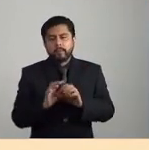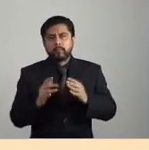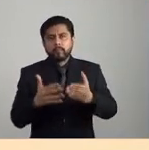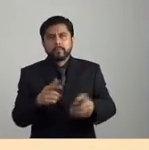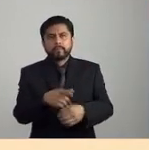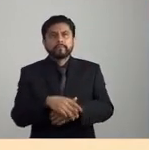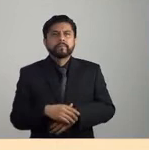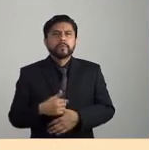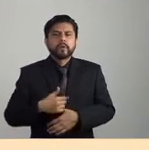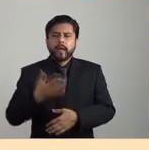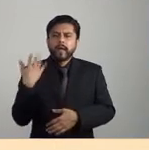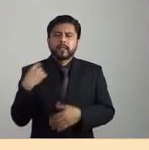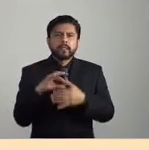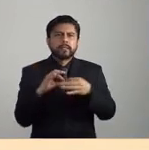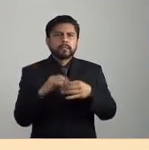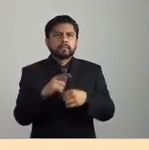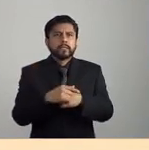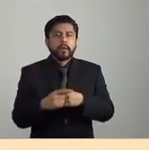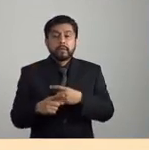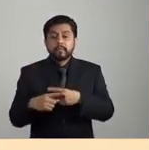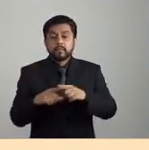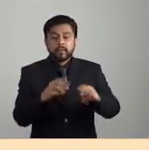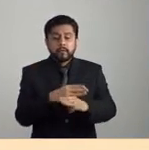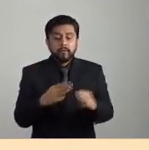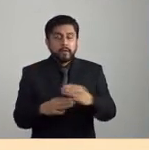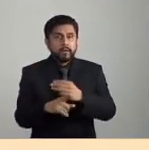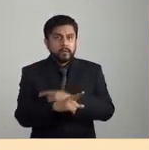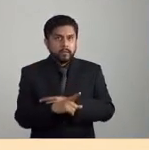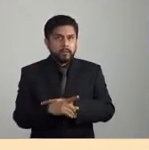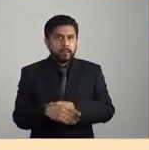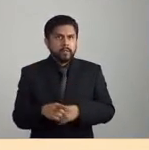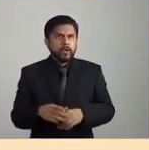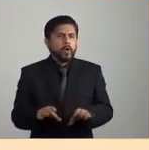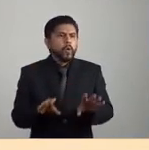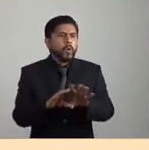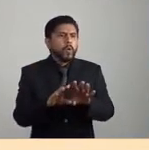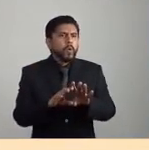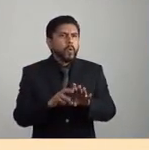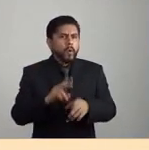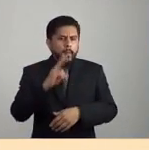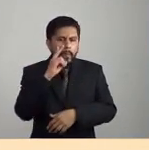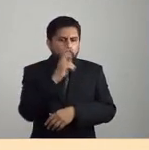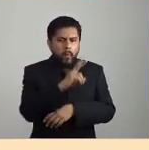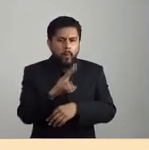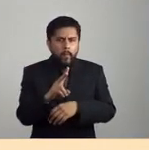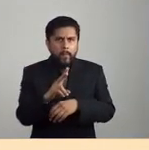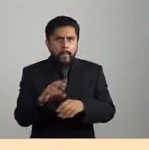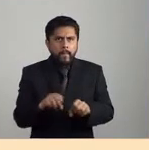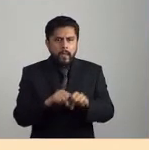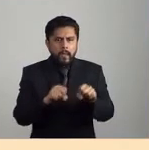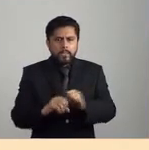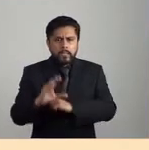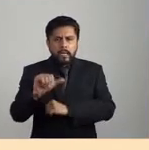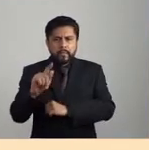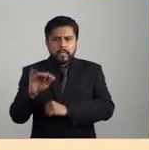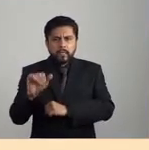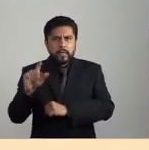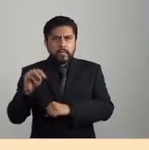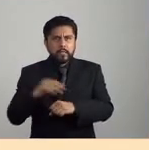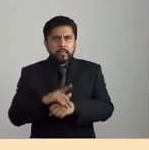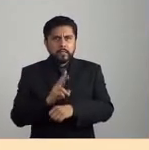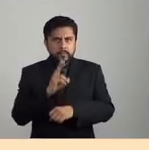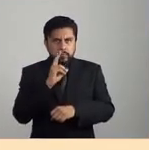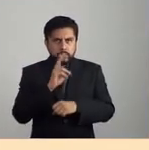bueno, decía, ¿no?, que hay herramientas poderosas para tratar de ver estas coproducciones capitalistas y su carácter también necrosida,